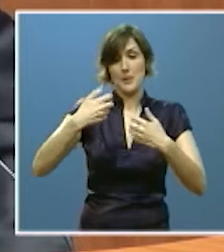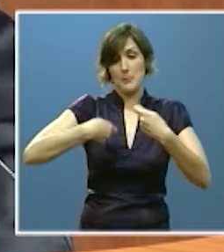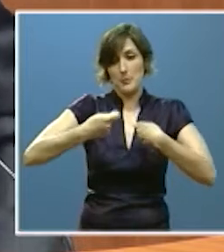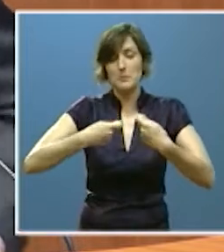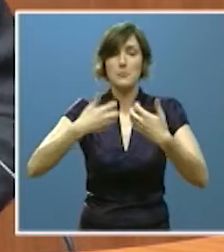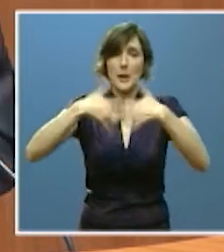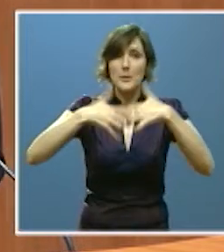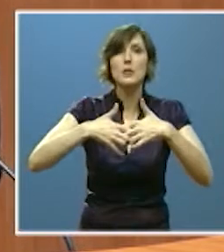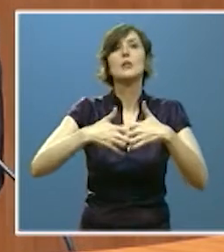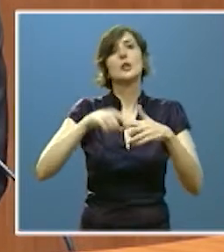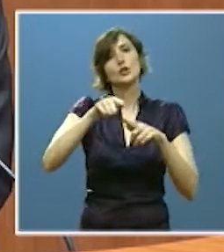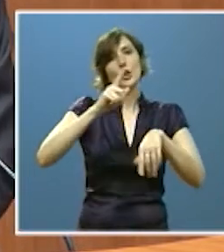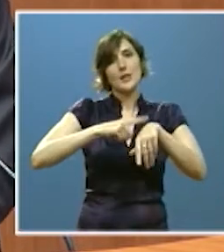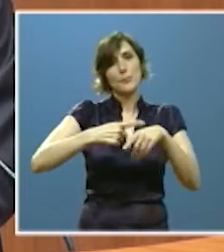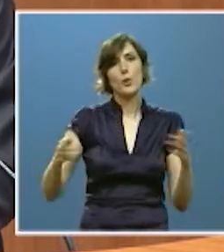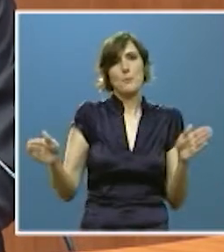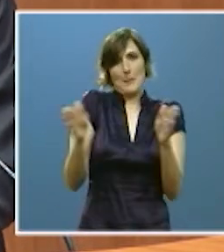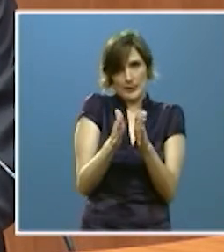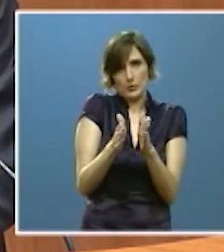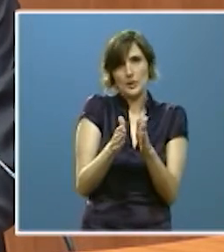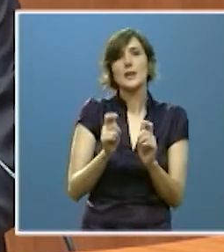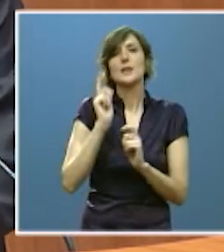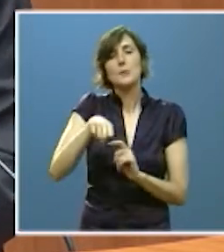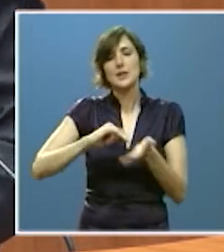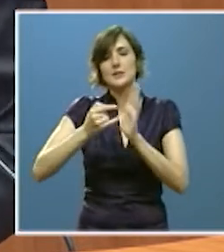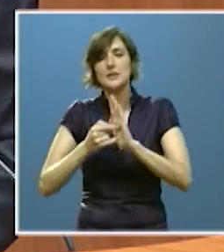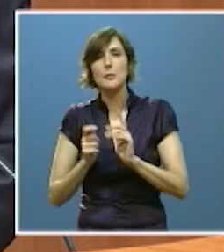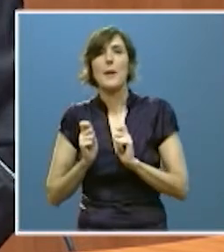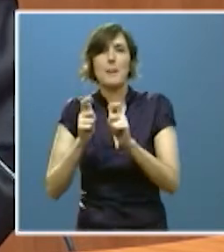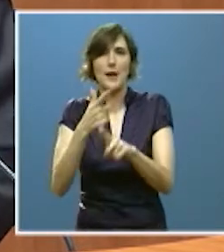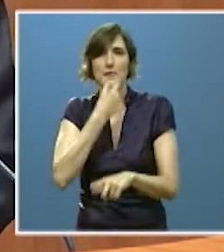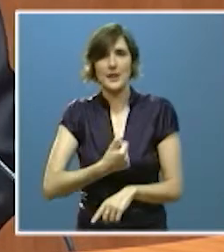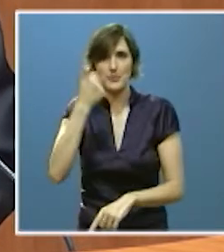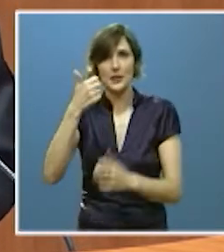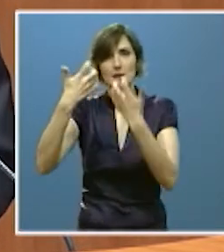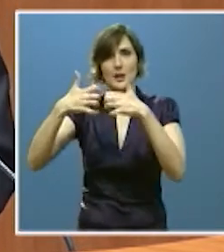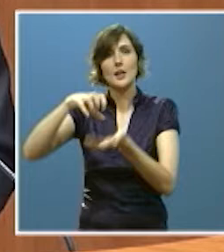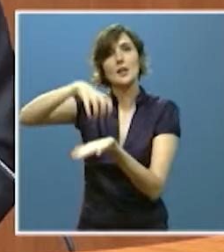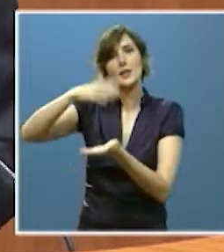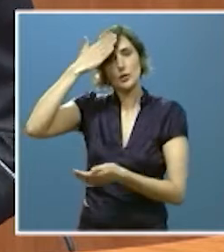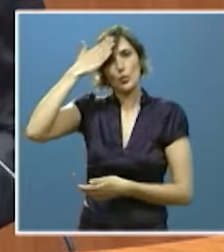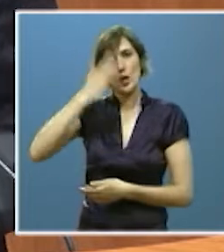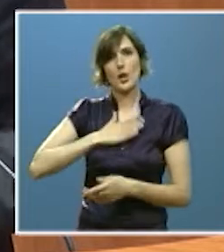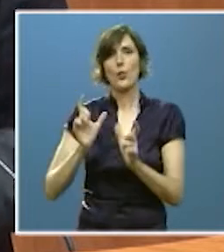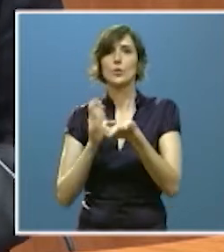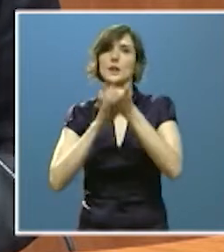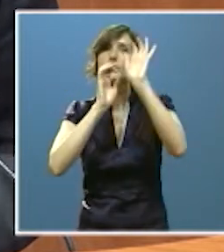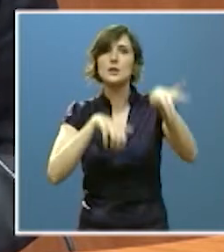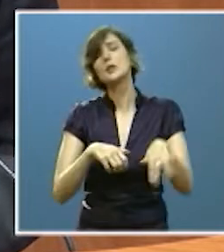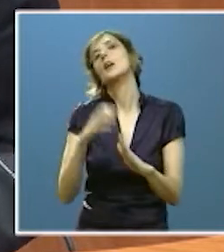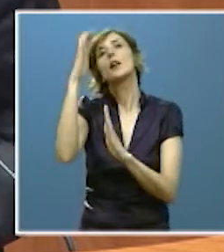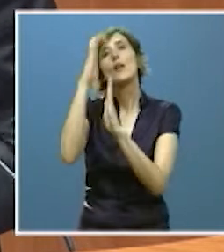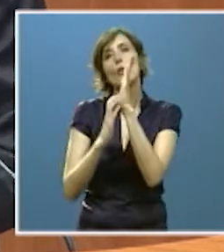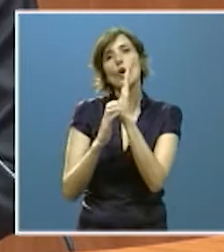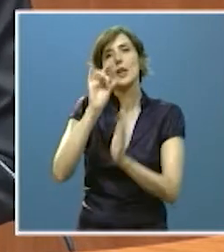Igualmente, hemos adoptado medidas para facilitar el acceso al suelo industrial titularidad de la Junta, con una rebaja media del 15